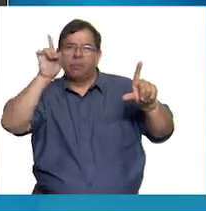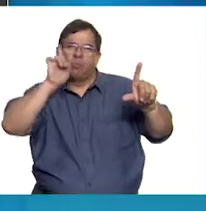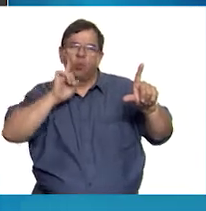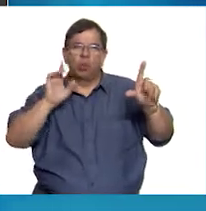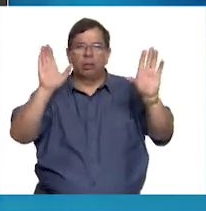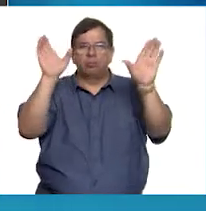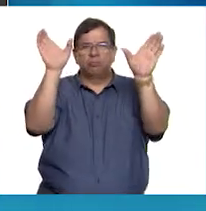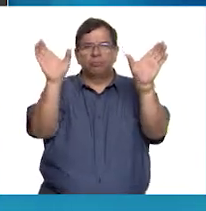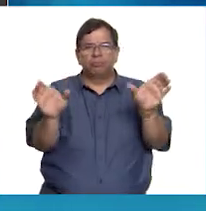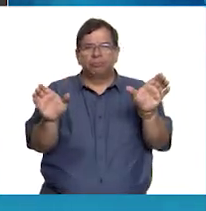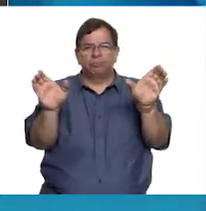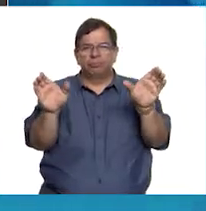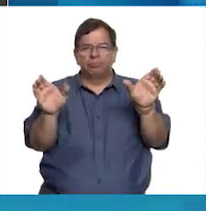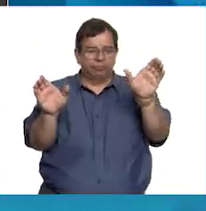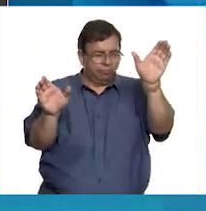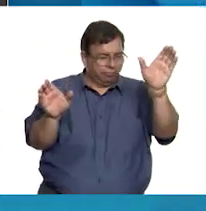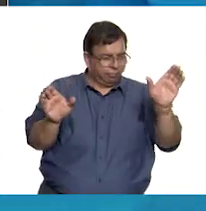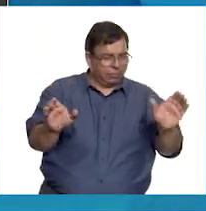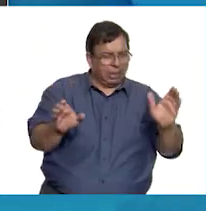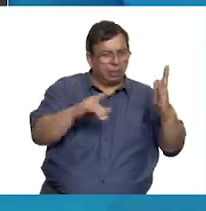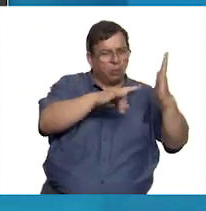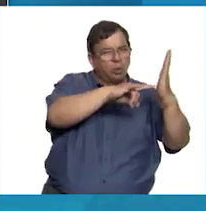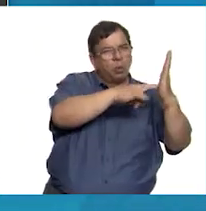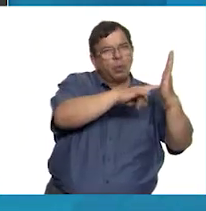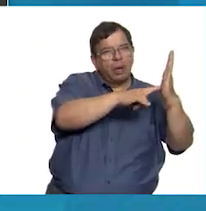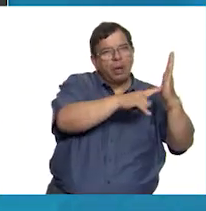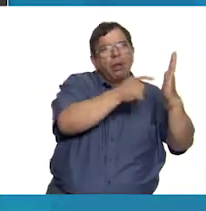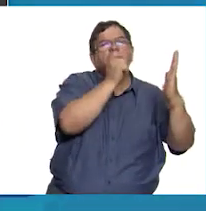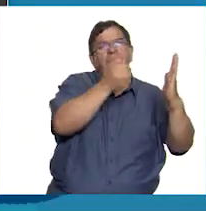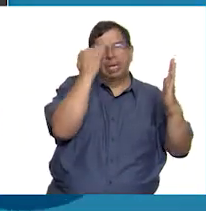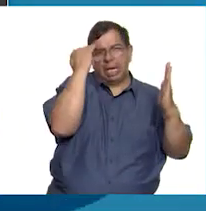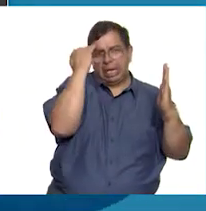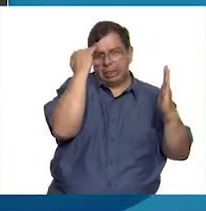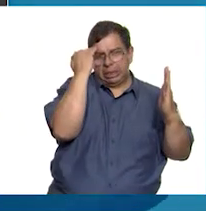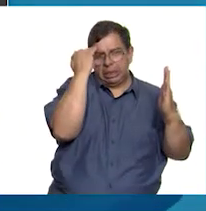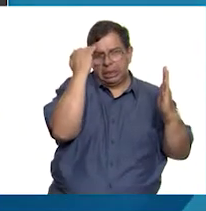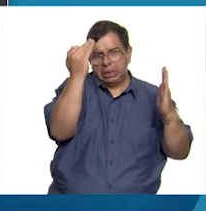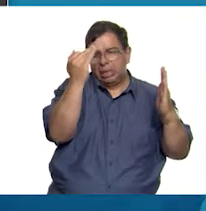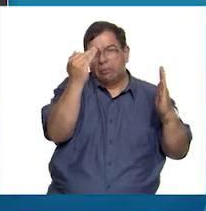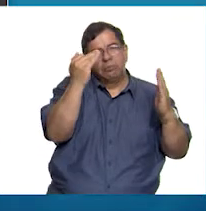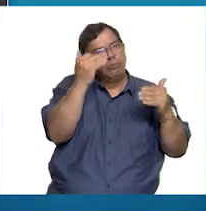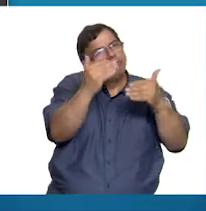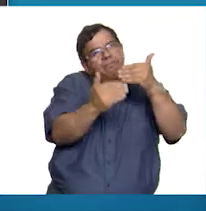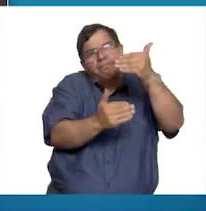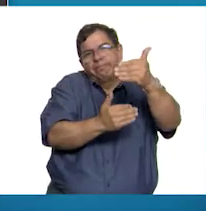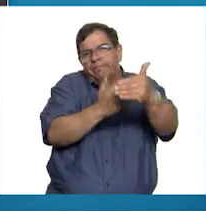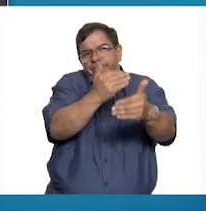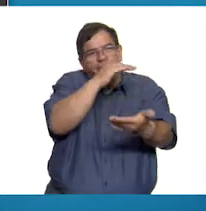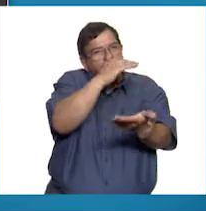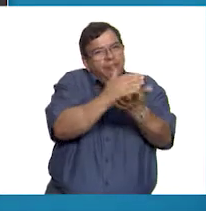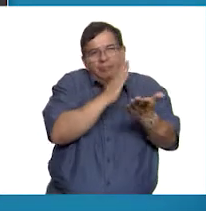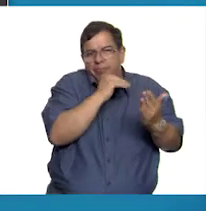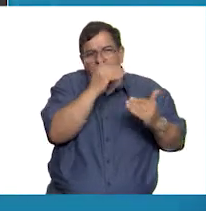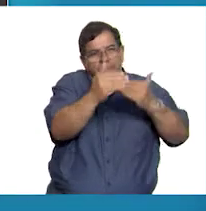En la parte extrema izquierda está el reloj que significa el tiempo, el tiempo que inexorablemente pasa para todos.